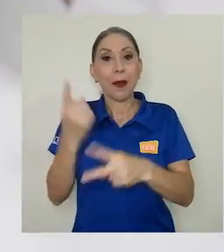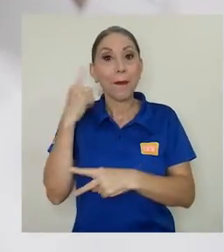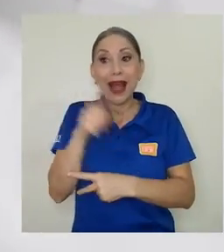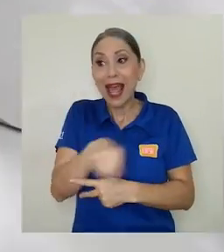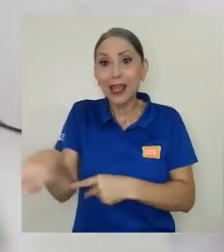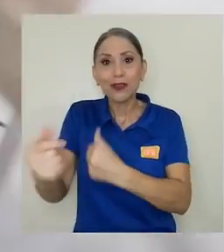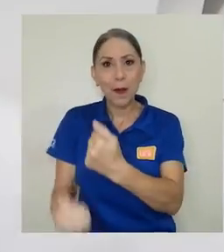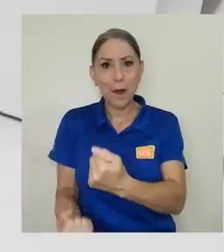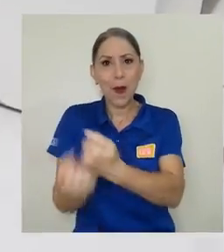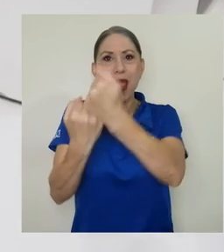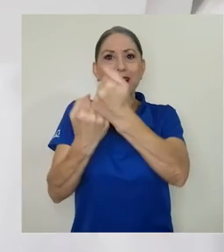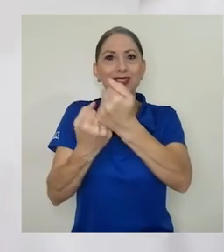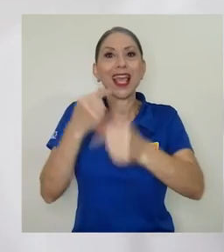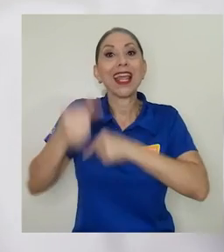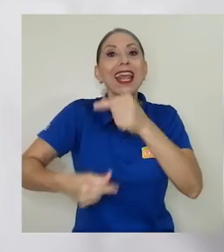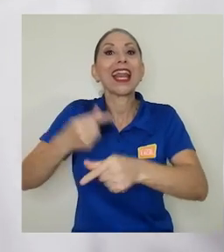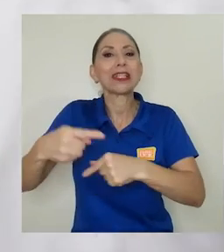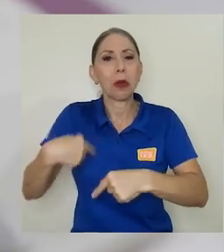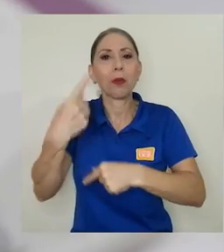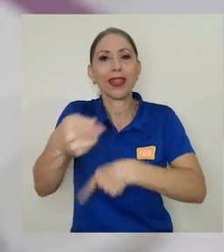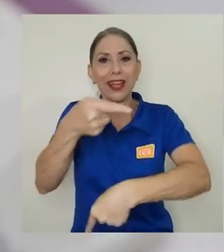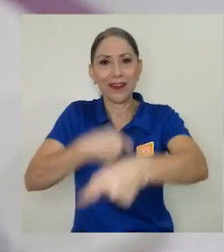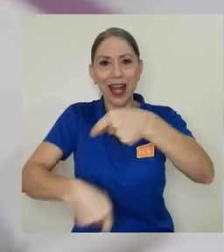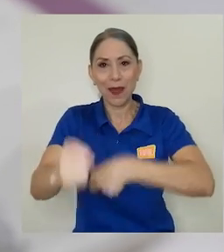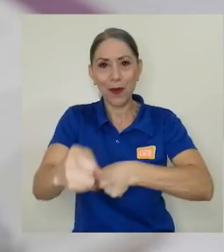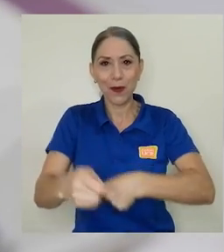tenderles la mano y que sean la generación de relevo.